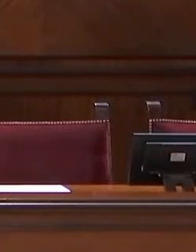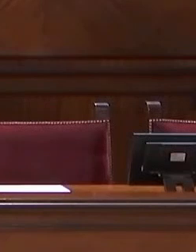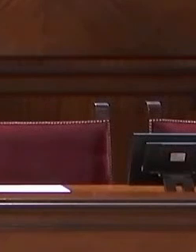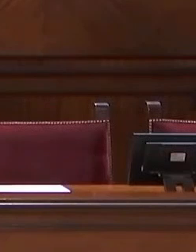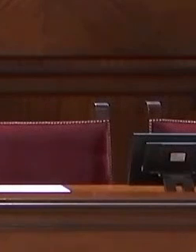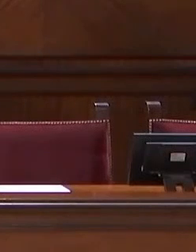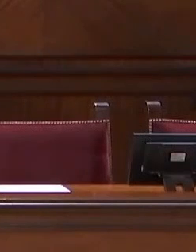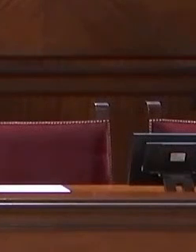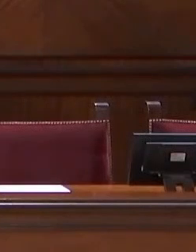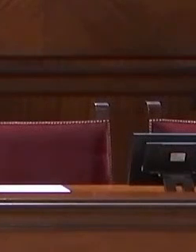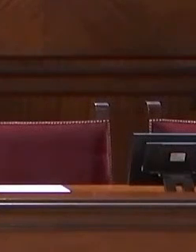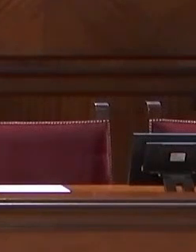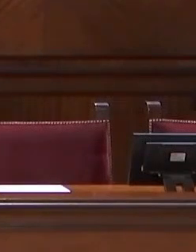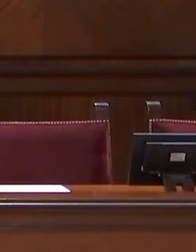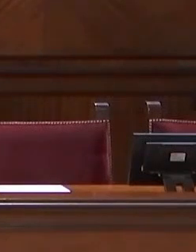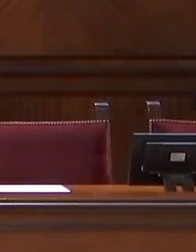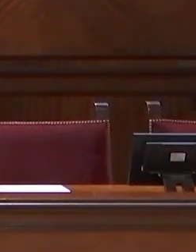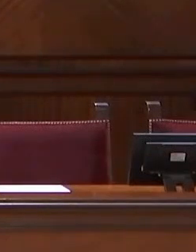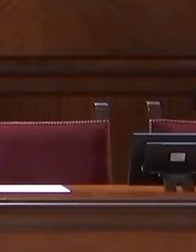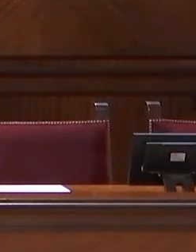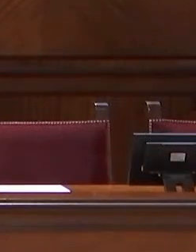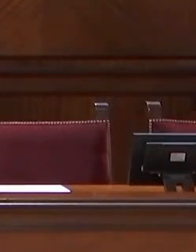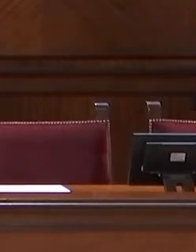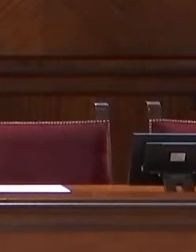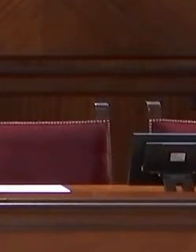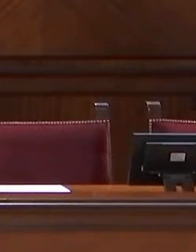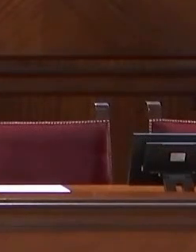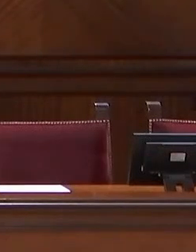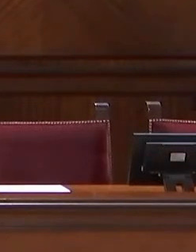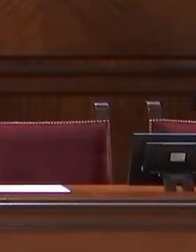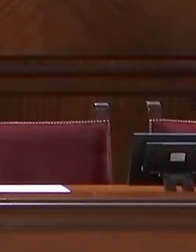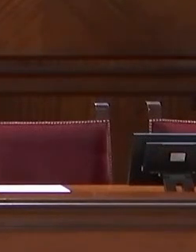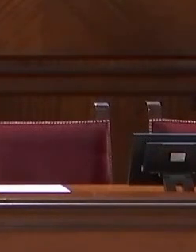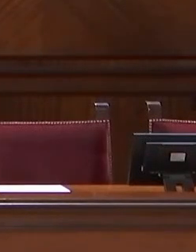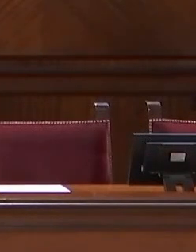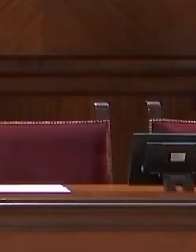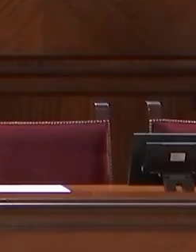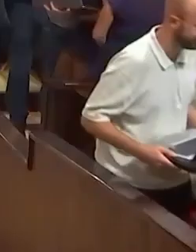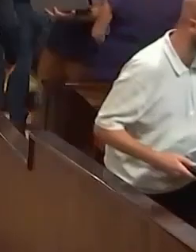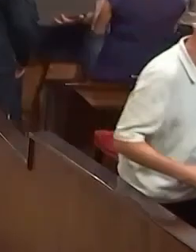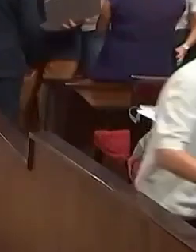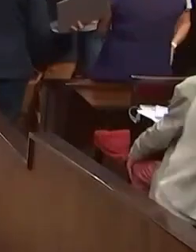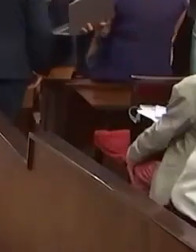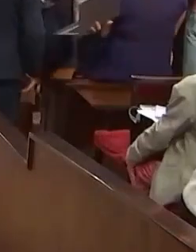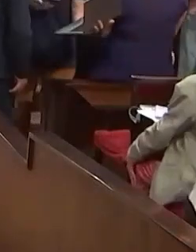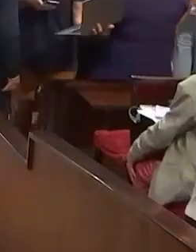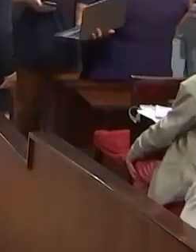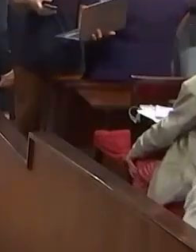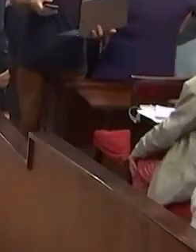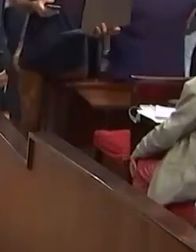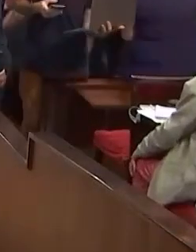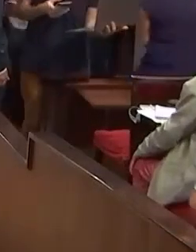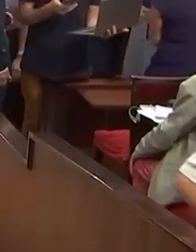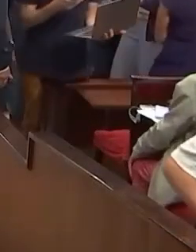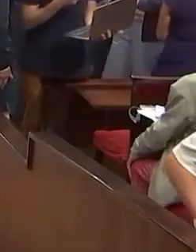mesa de la Cámara y seguir el resto del Pleno desde sus escaños de diputadas de base, donde otros parlamentarios también